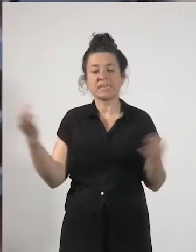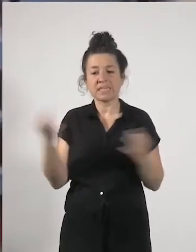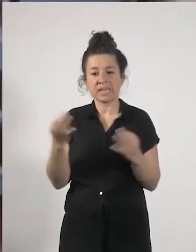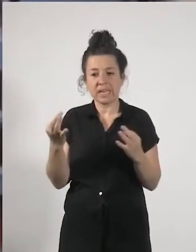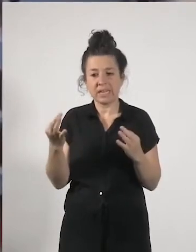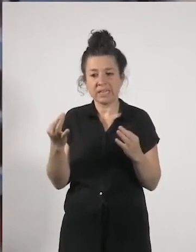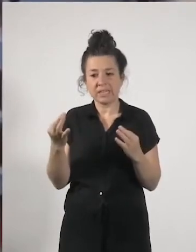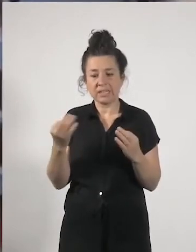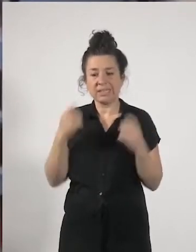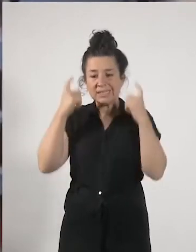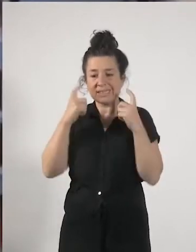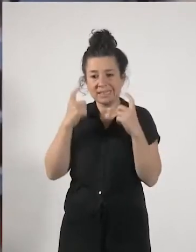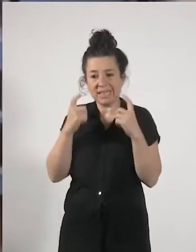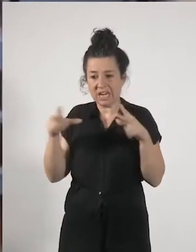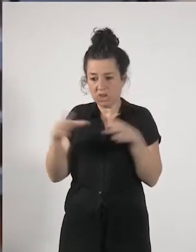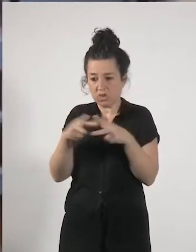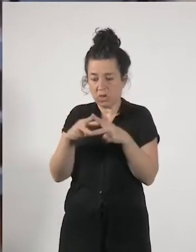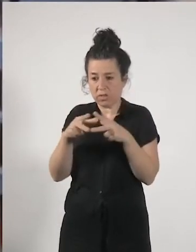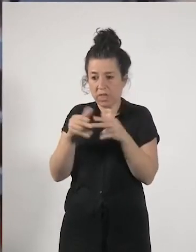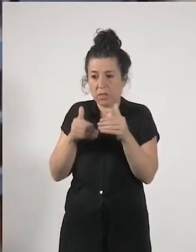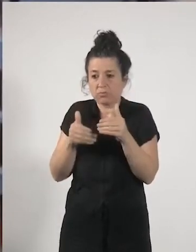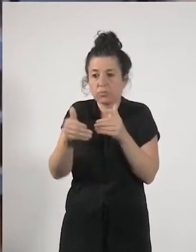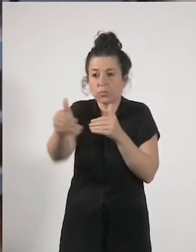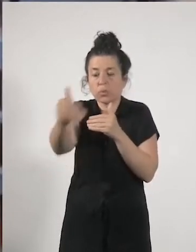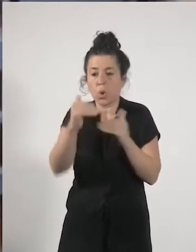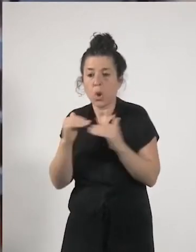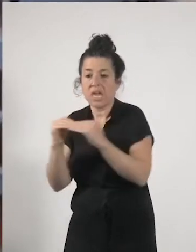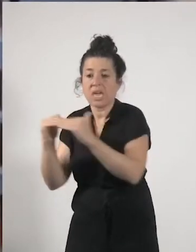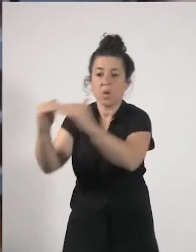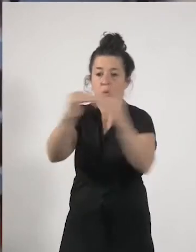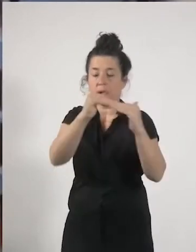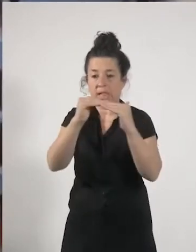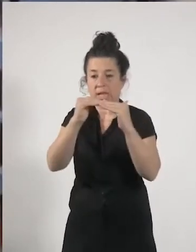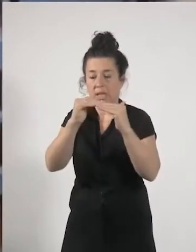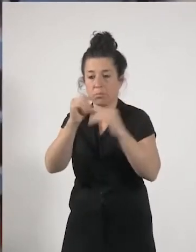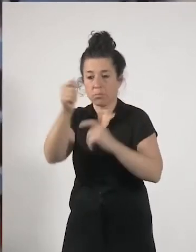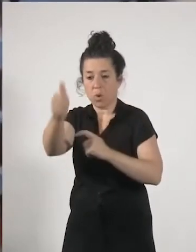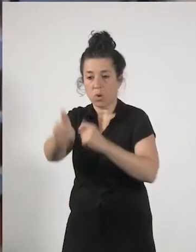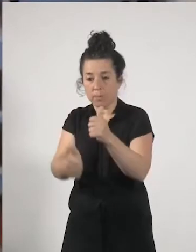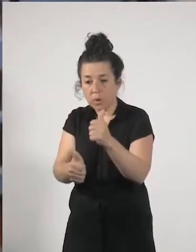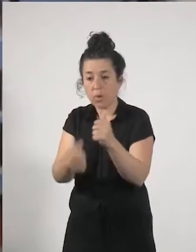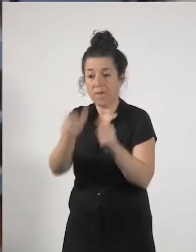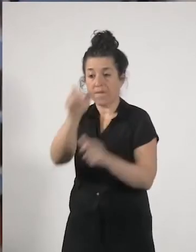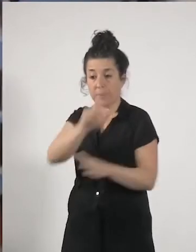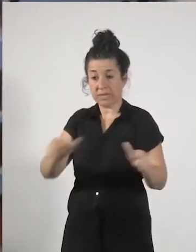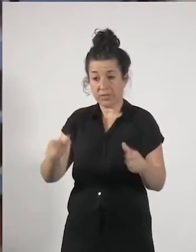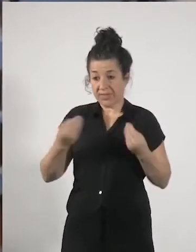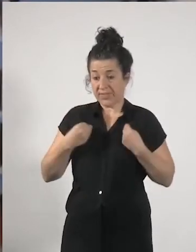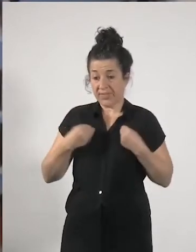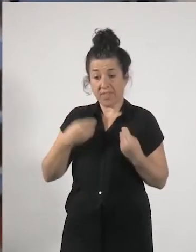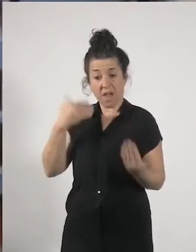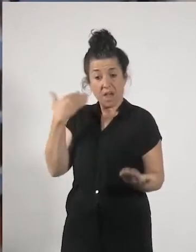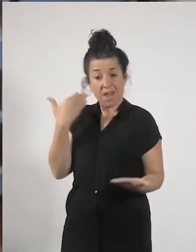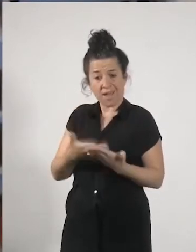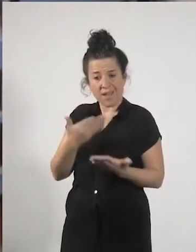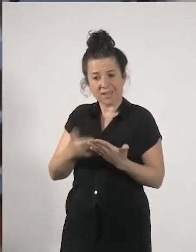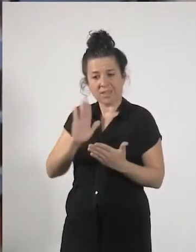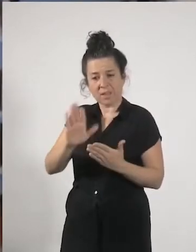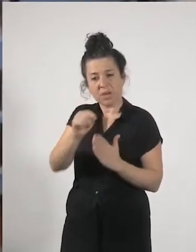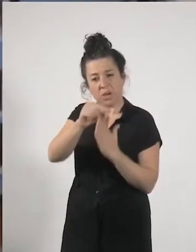más igualitarias, garantizar la calidad de vida de las personas, pero con criterios de